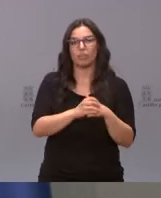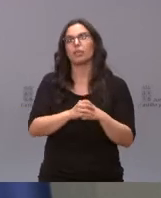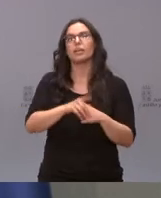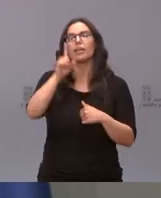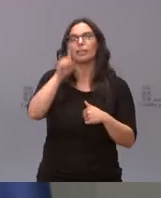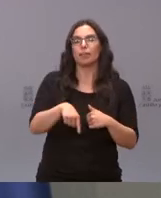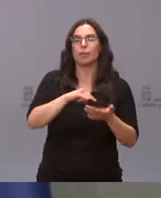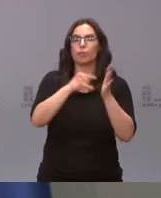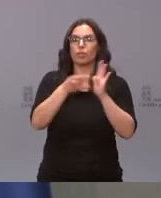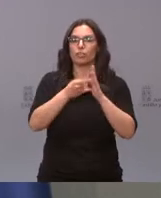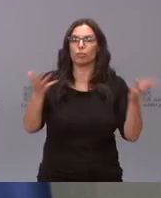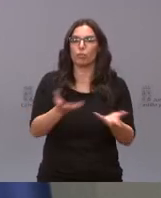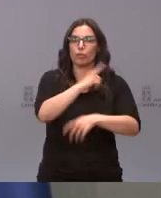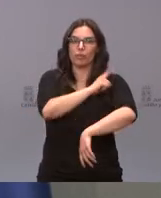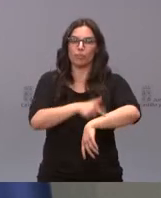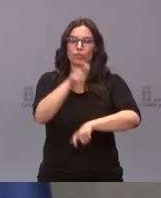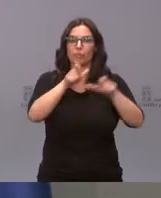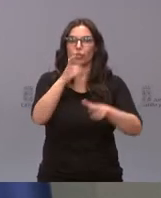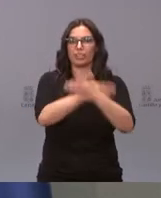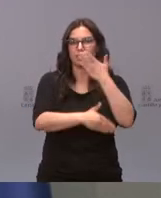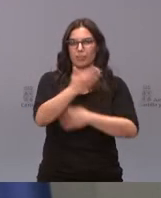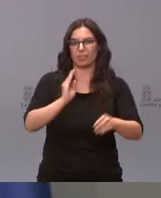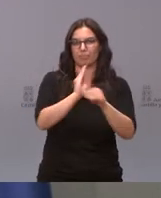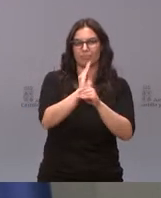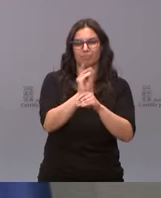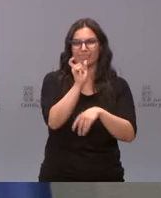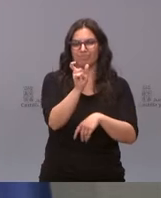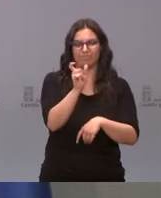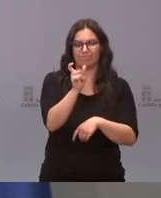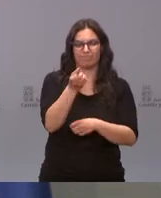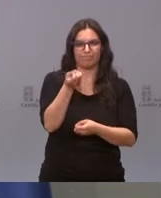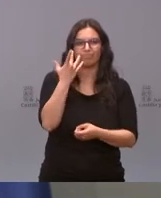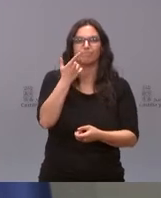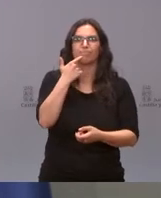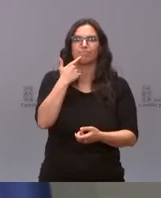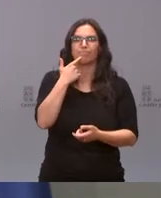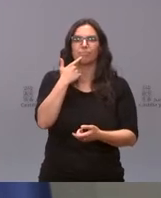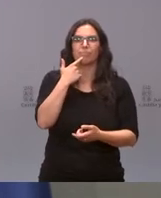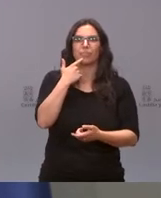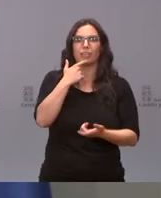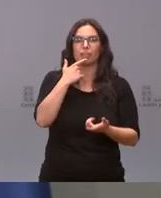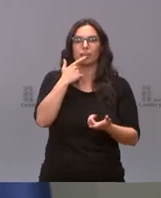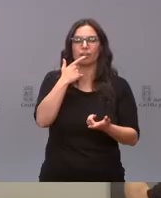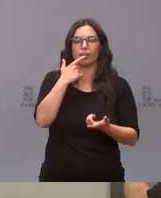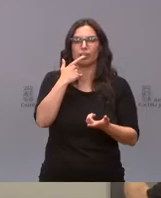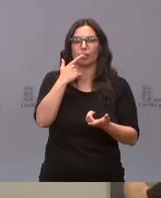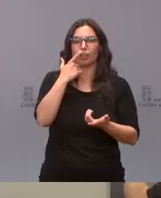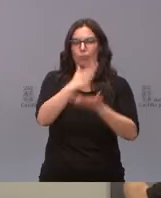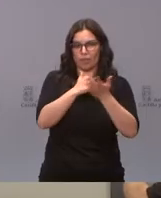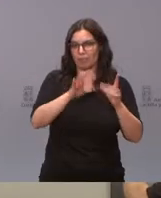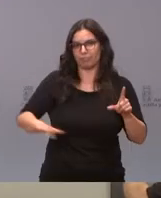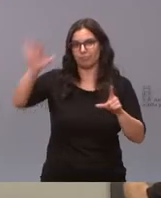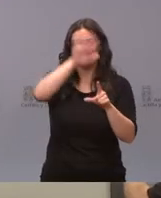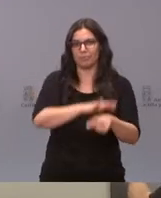promoción del deporte para personas con discapacidad en la comunidad de Castilla y León. Les dejo ya con el